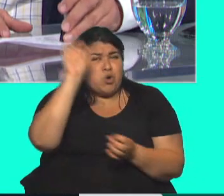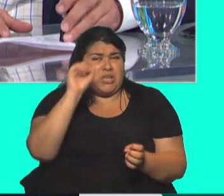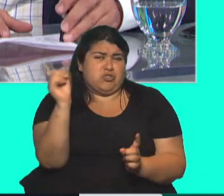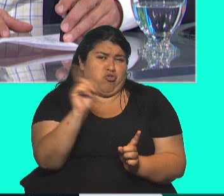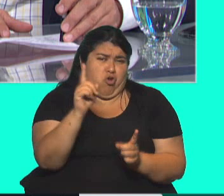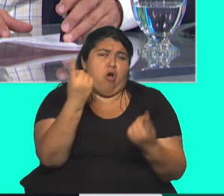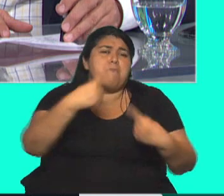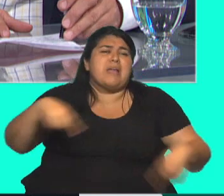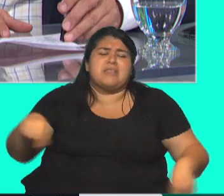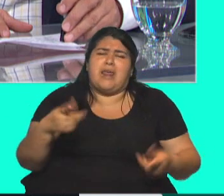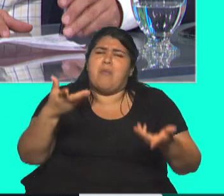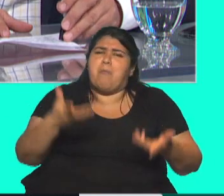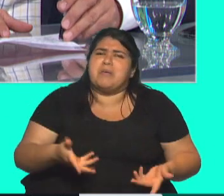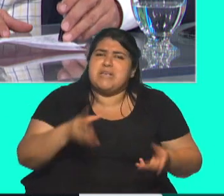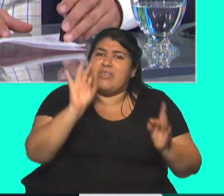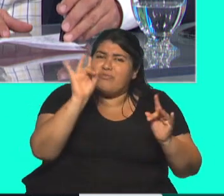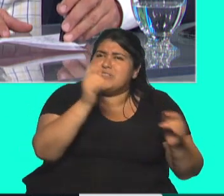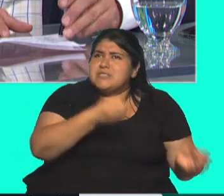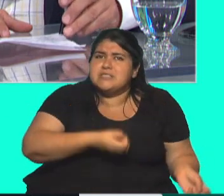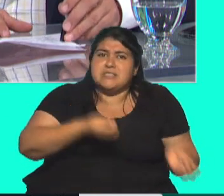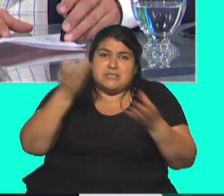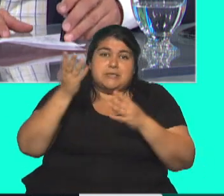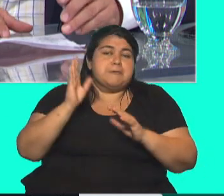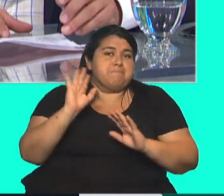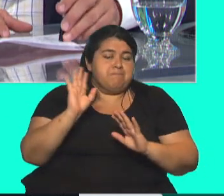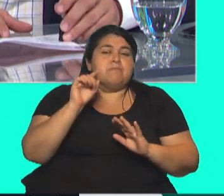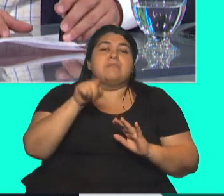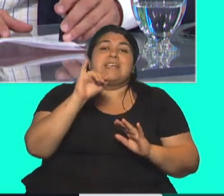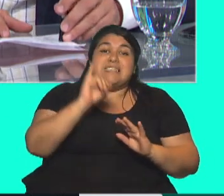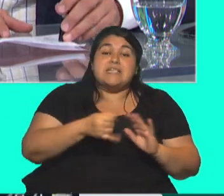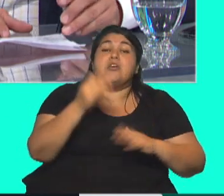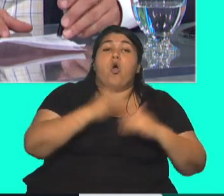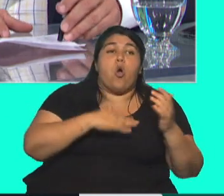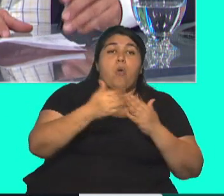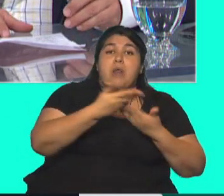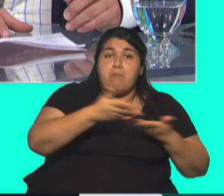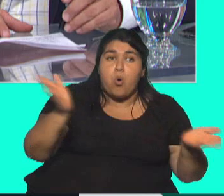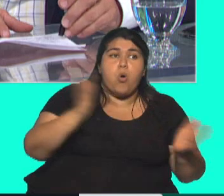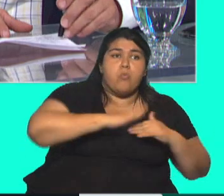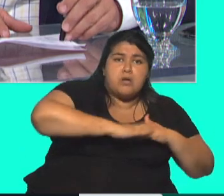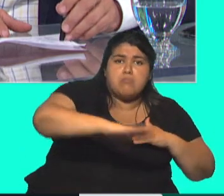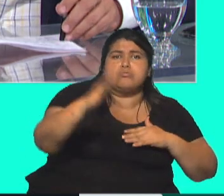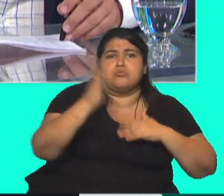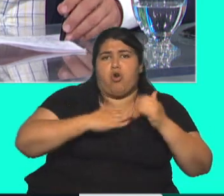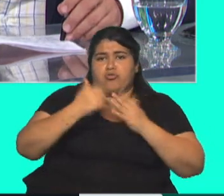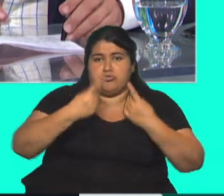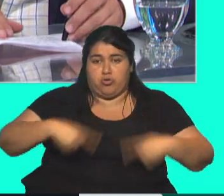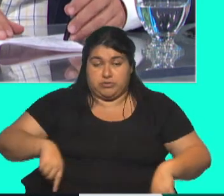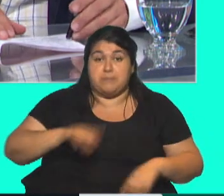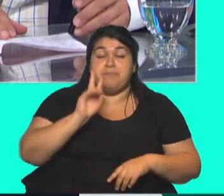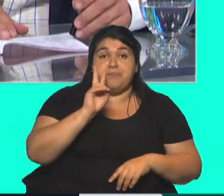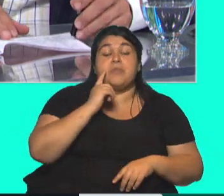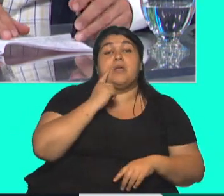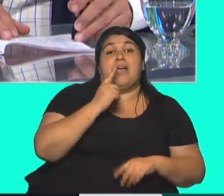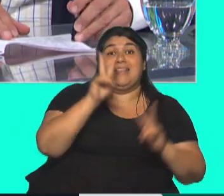materiales muy pesados, es difícil que esto se exporte. Sí tiene que ver con la obra pública y en parte de la construcción. Fíjate el segundo sector, ya que hablaste